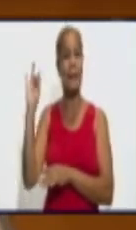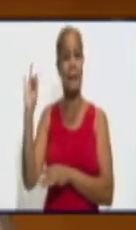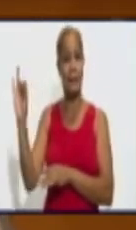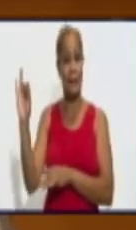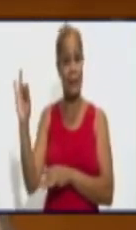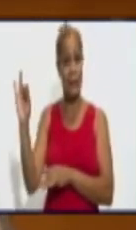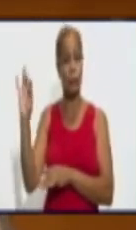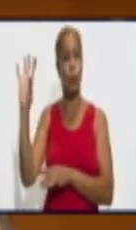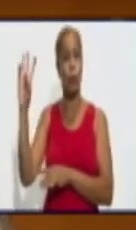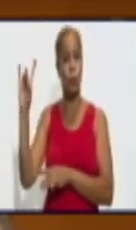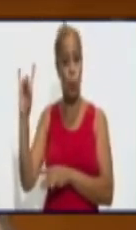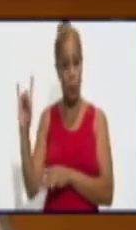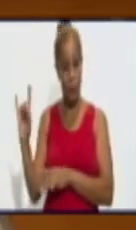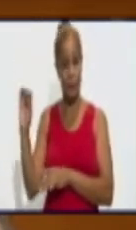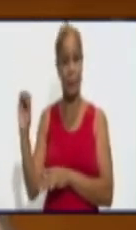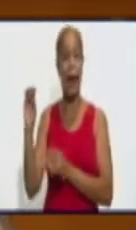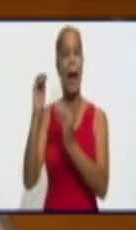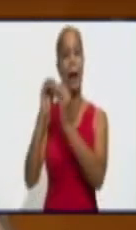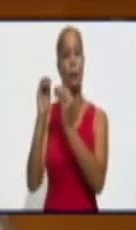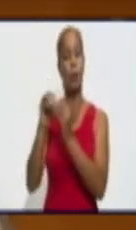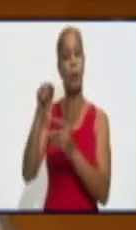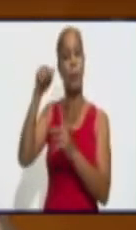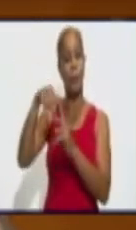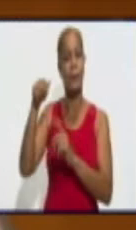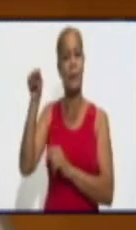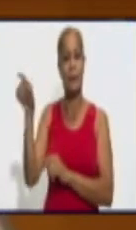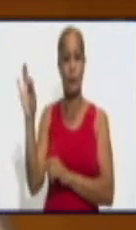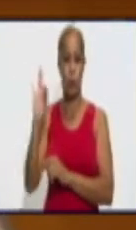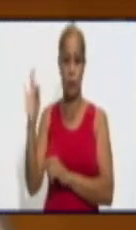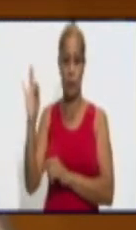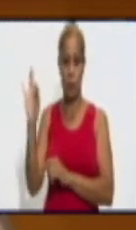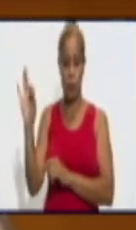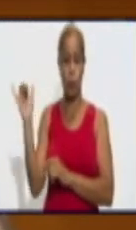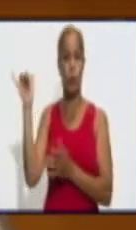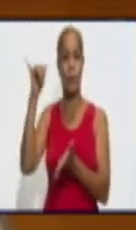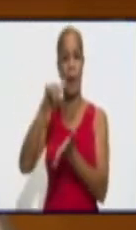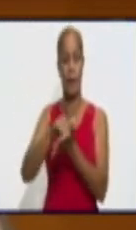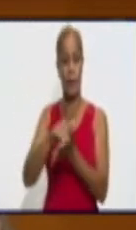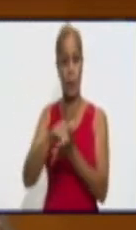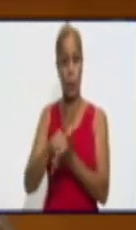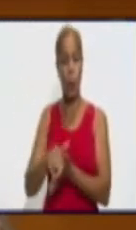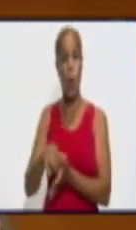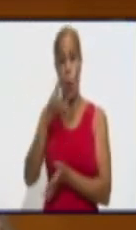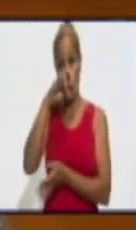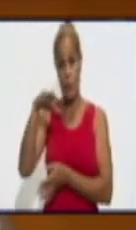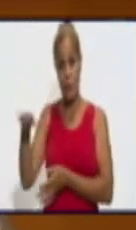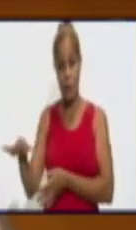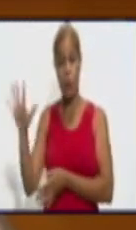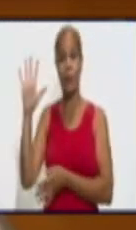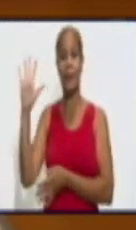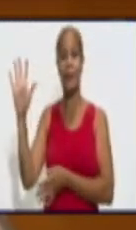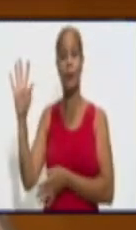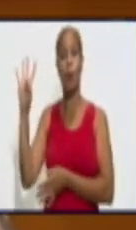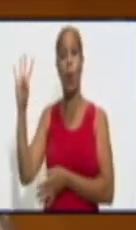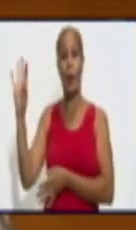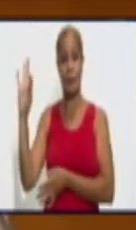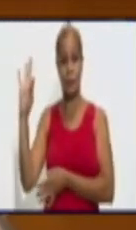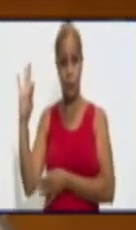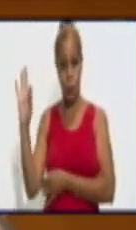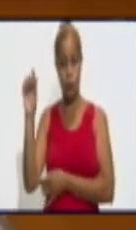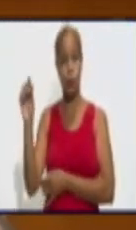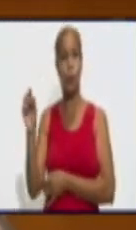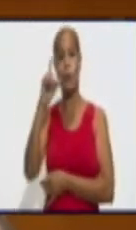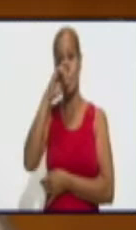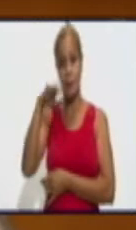y 198 viajeros. En la edad pediátrica acumulamos un total de 548 casos. En las últimas